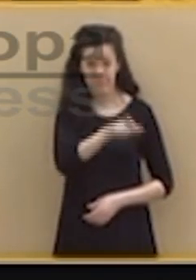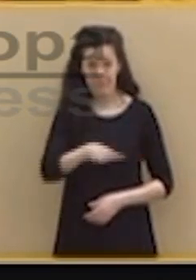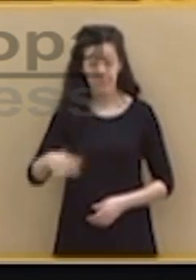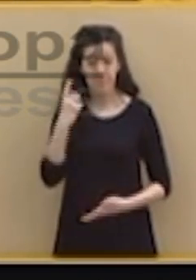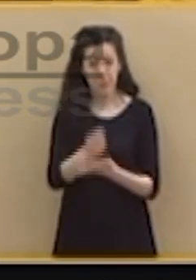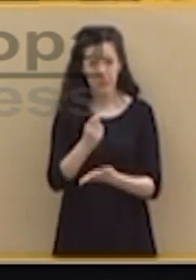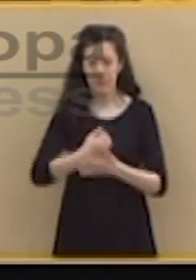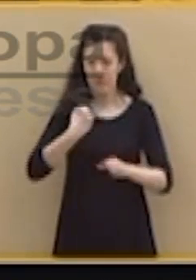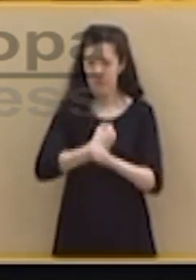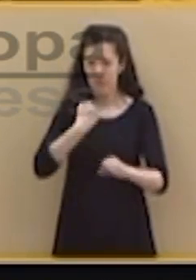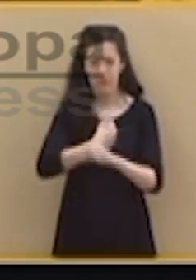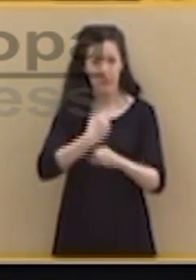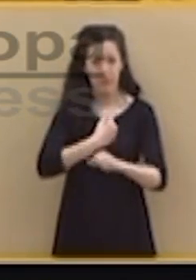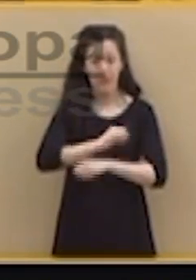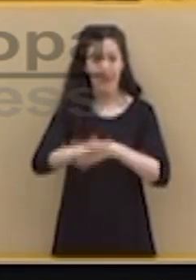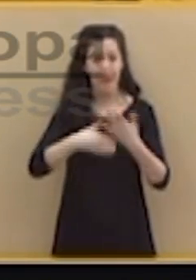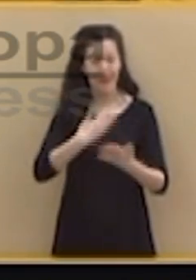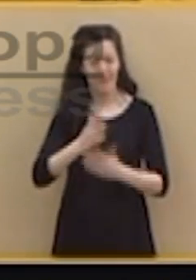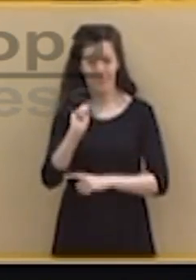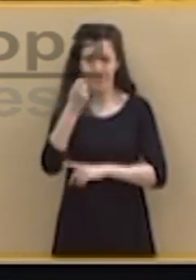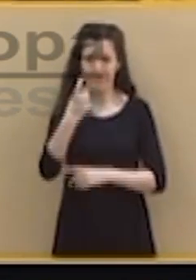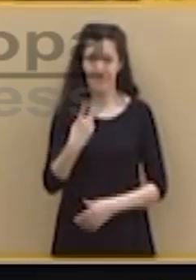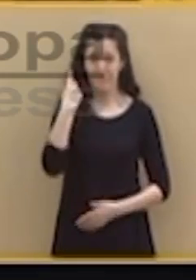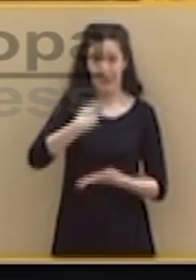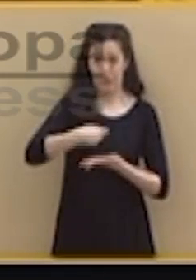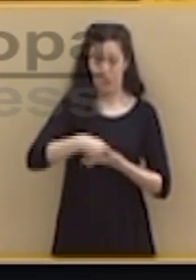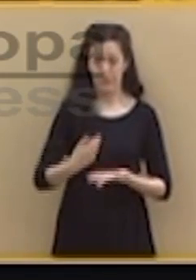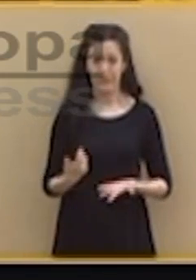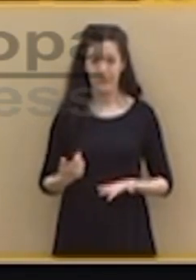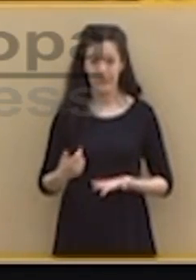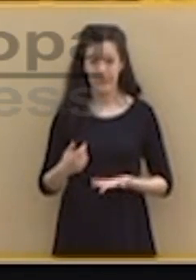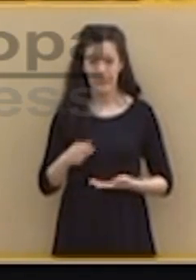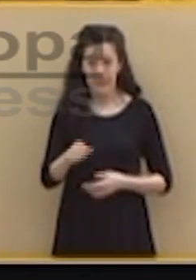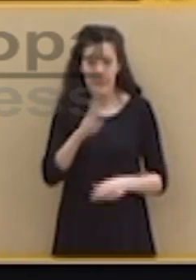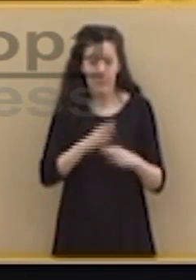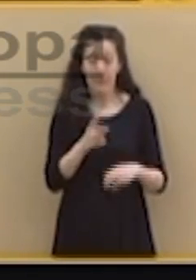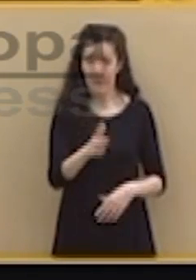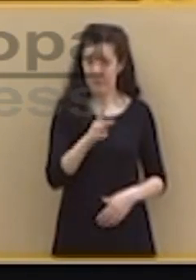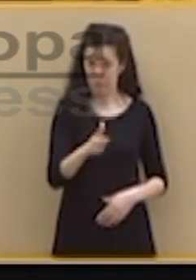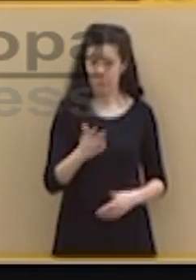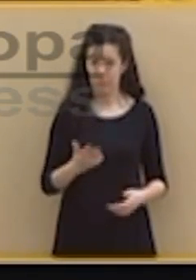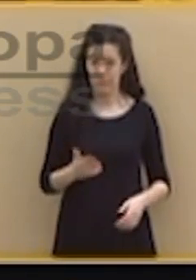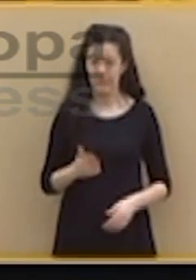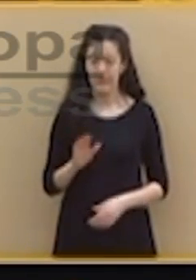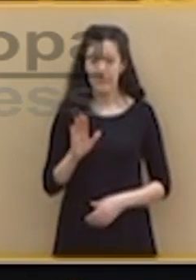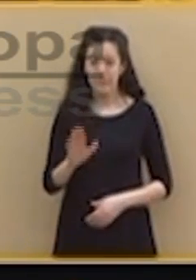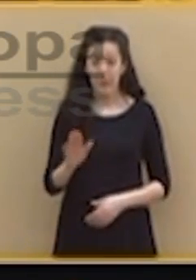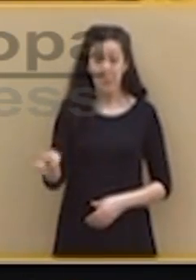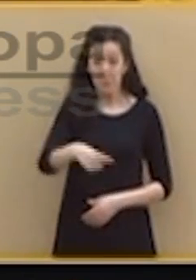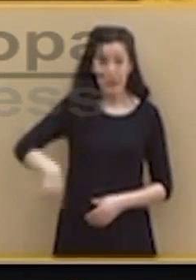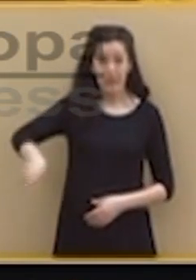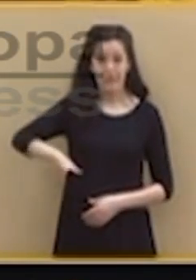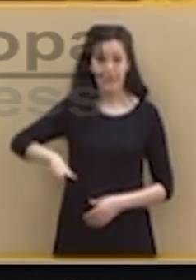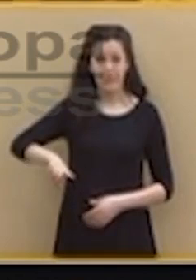su pensión, porque su pensión se la han ganado, es un derecho, señorías, pero ustedes están utilizando esa